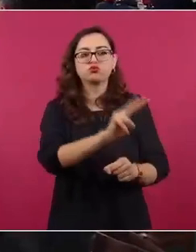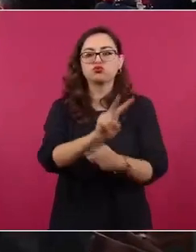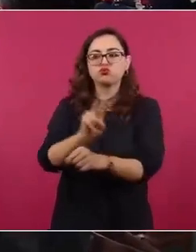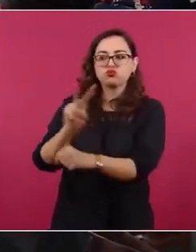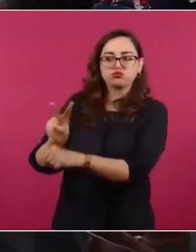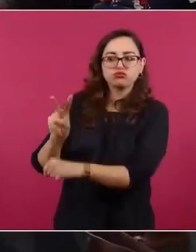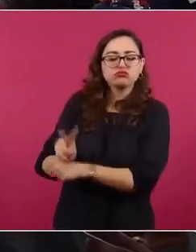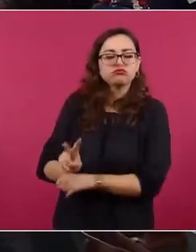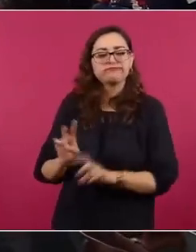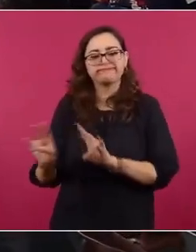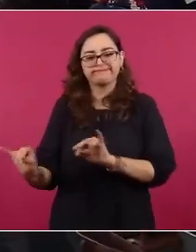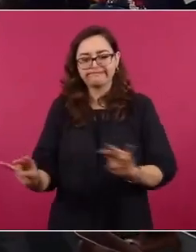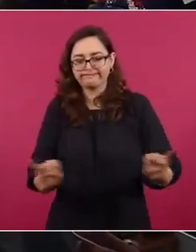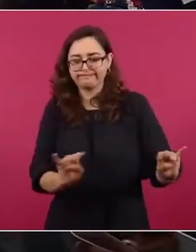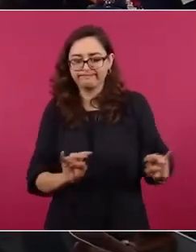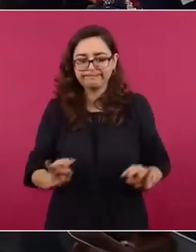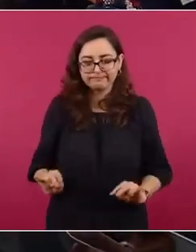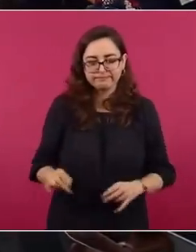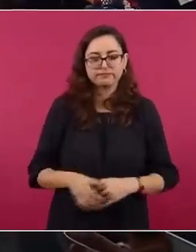Pregunta, señor presidente,